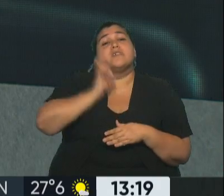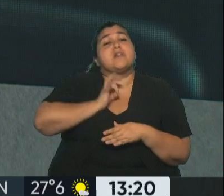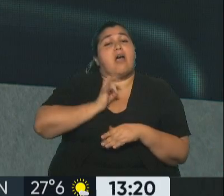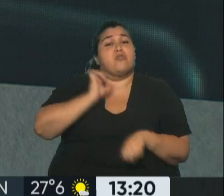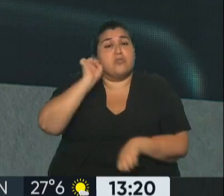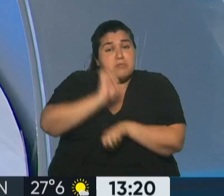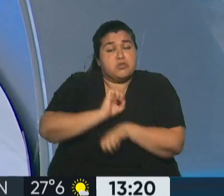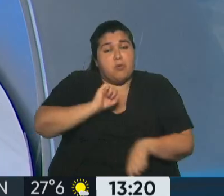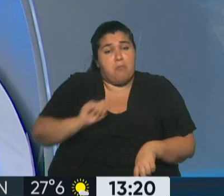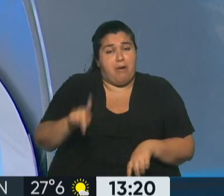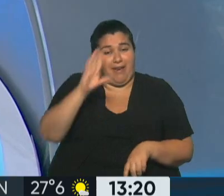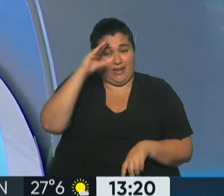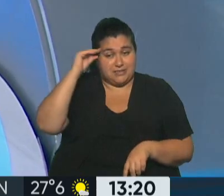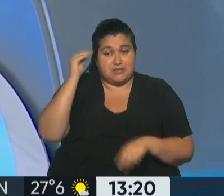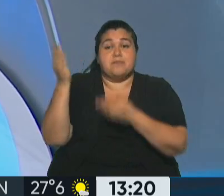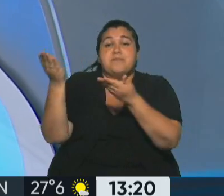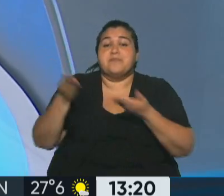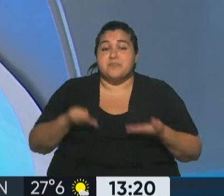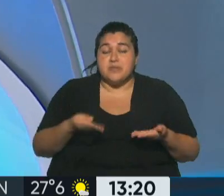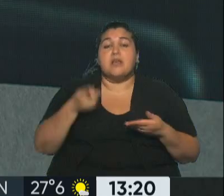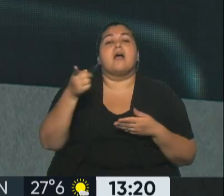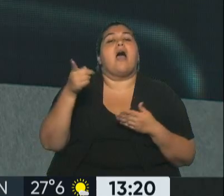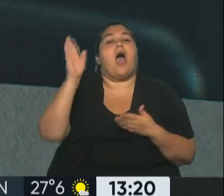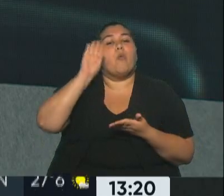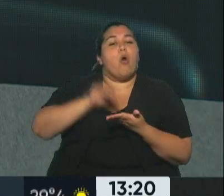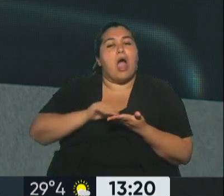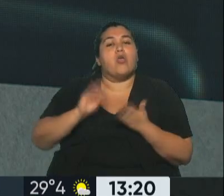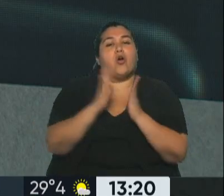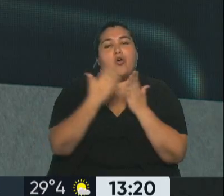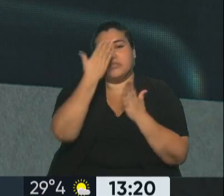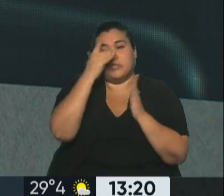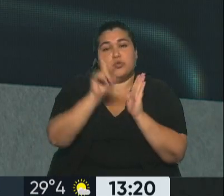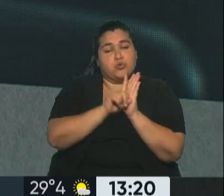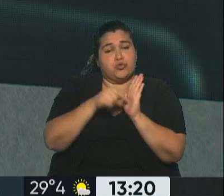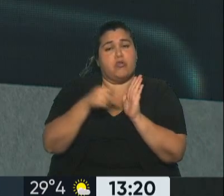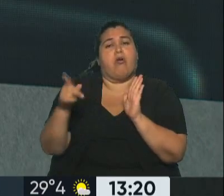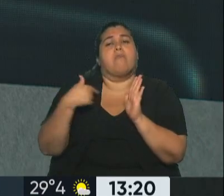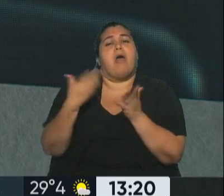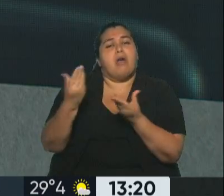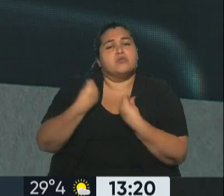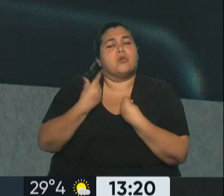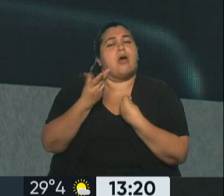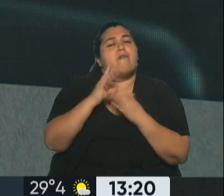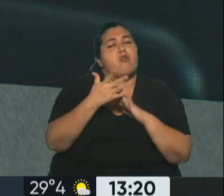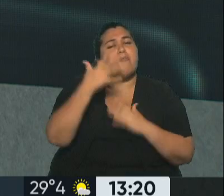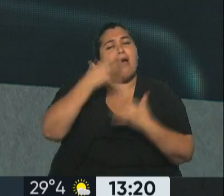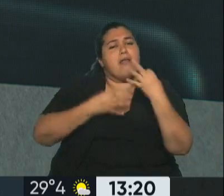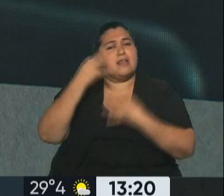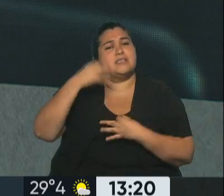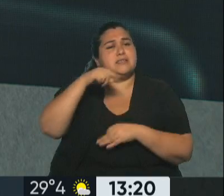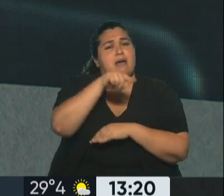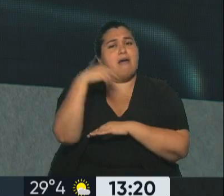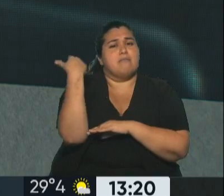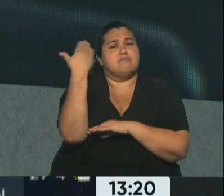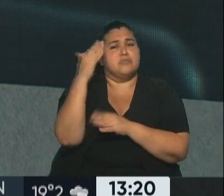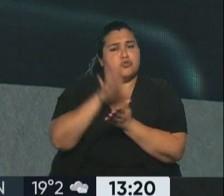Cristina Fernández de Kirchner. Por eso estamos con el doctor Félix Lonegro, abogado constitucionalista, nos va a ayudar a entender justamente esta nueva audiencia